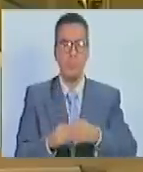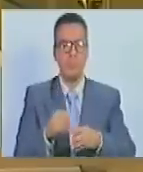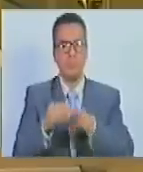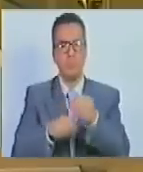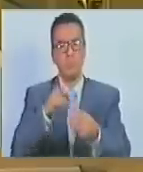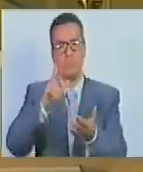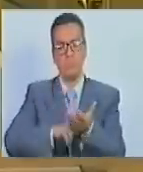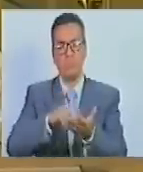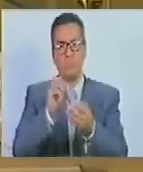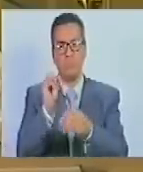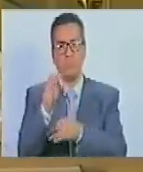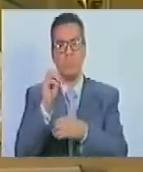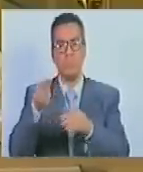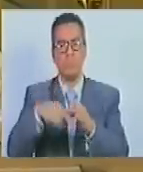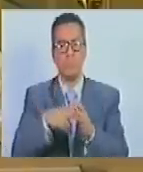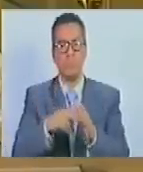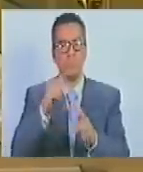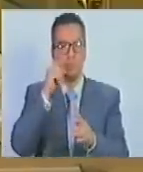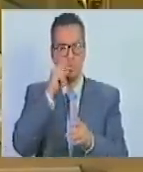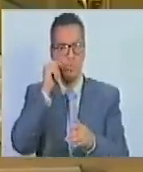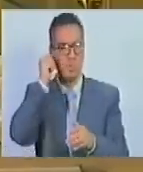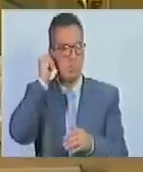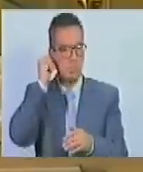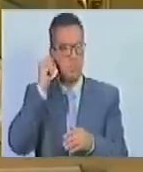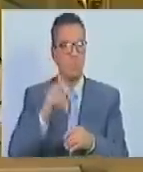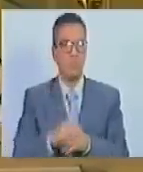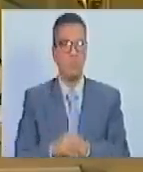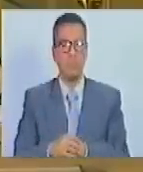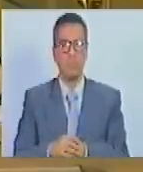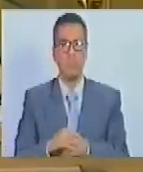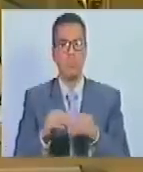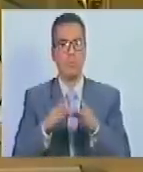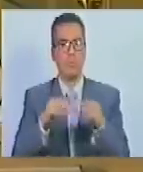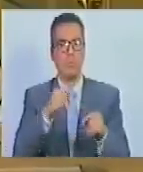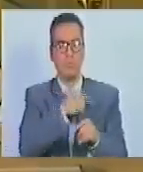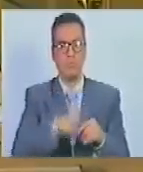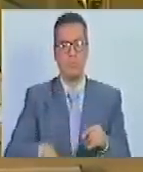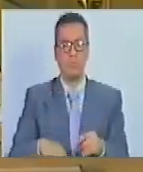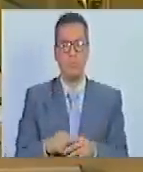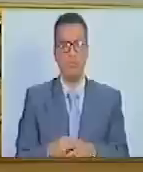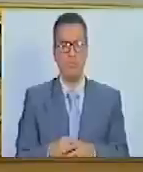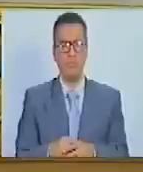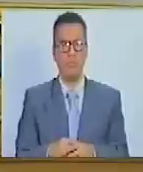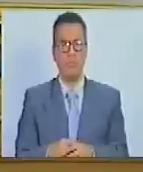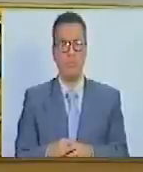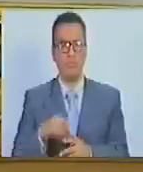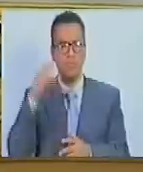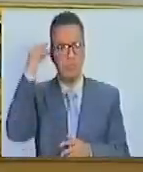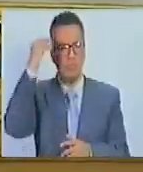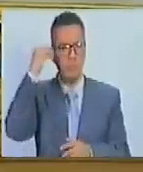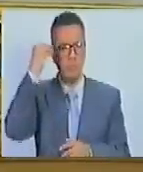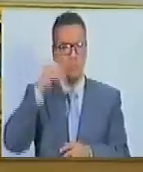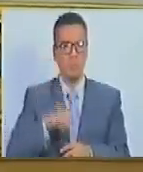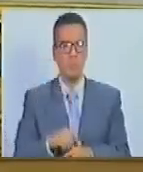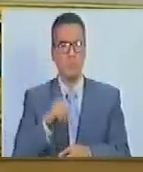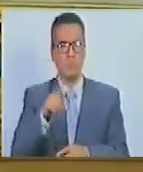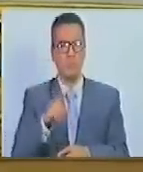sean aprobadas por la Asamblea de Ciudadanas y Ciudadanos. En consideración.